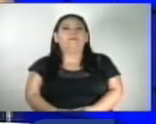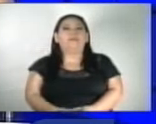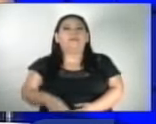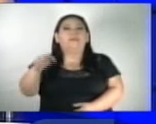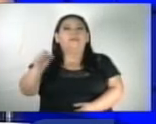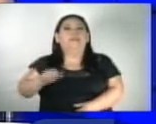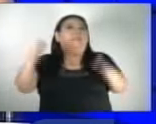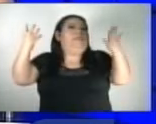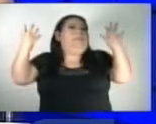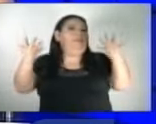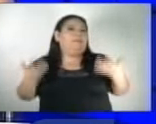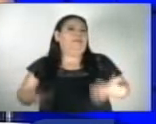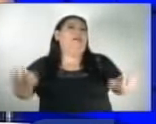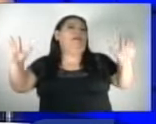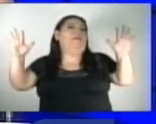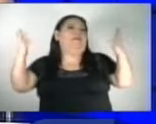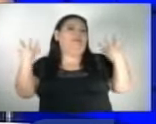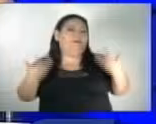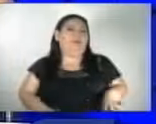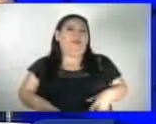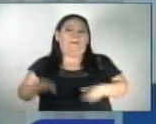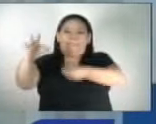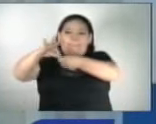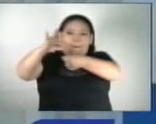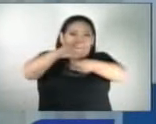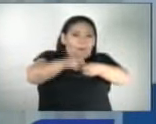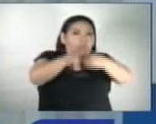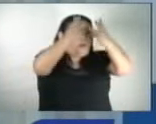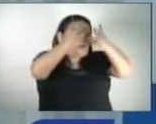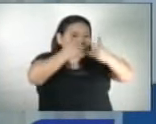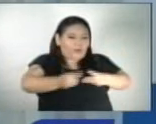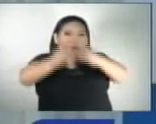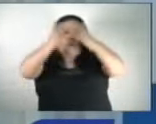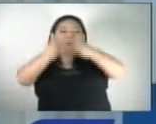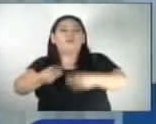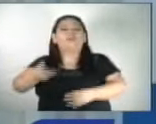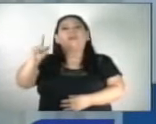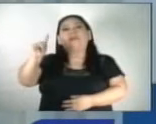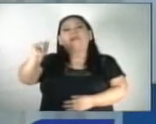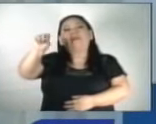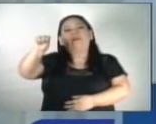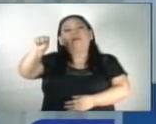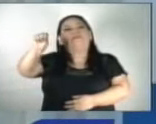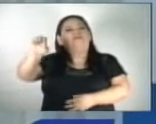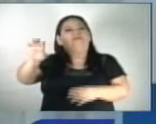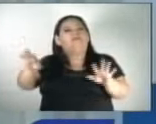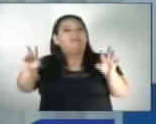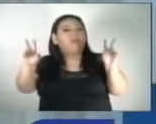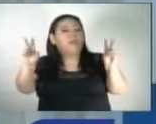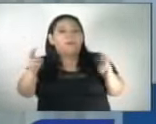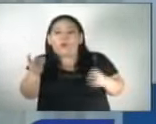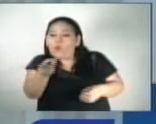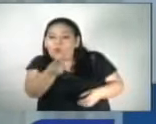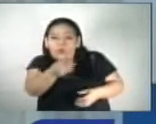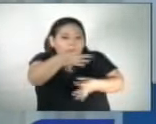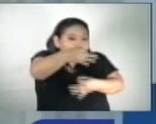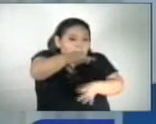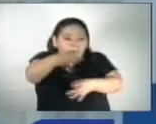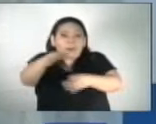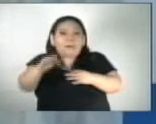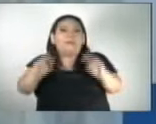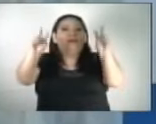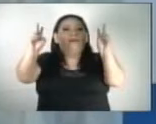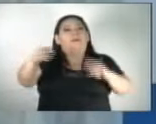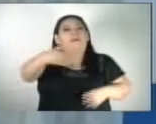Así es, al fin se terminó el escrutinio final que realizaba el Tribunal Supremo Electoral del conteo de